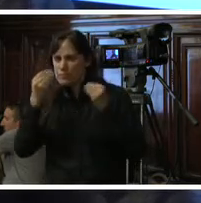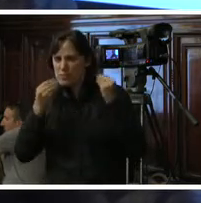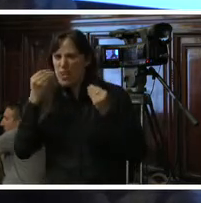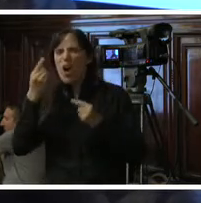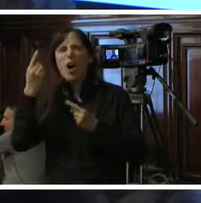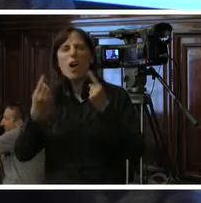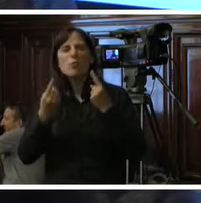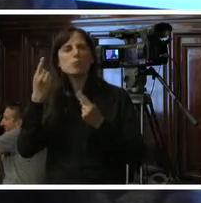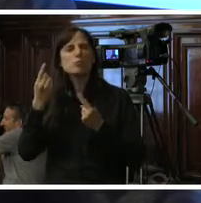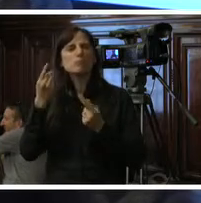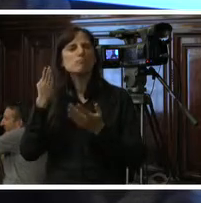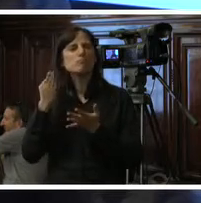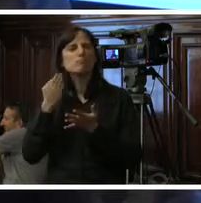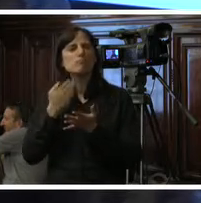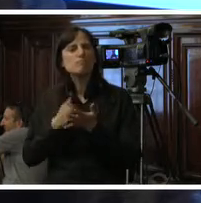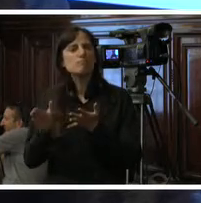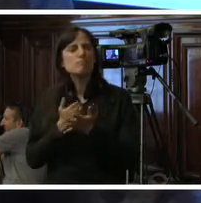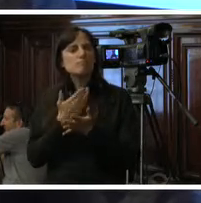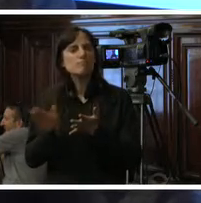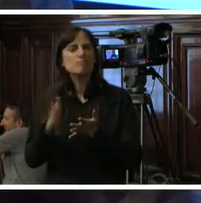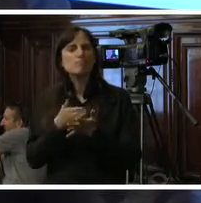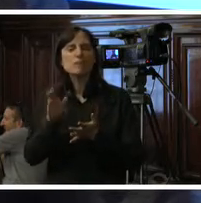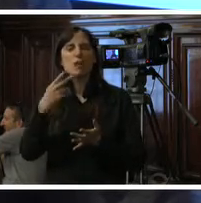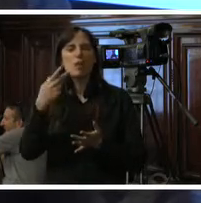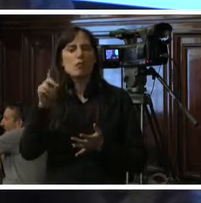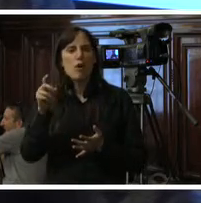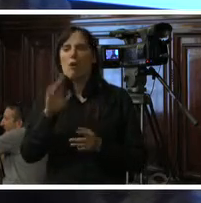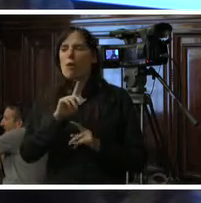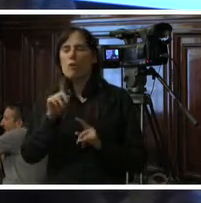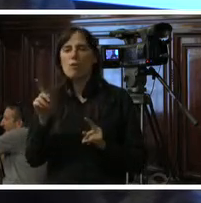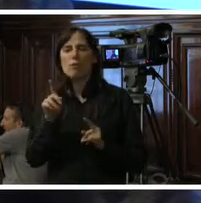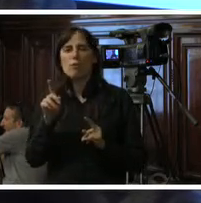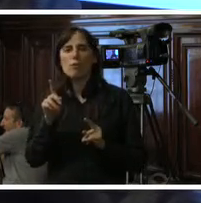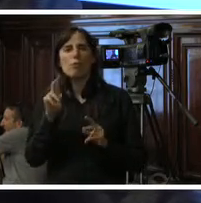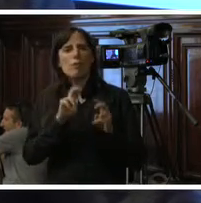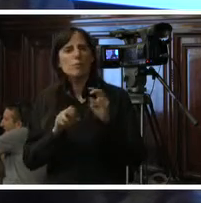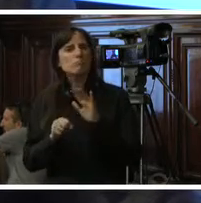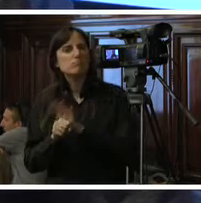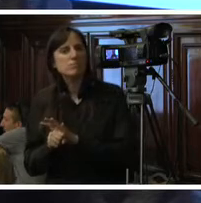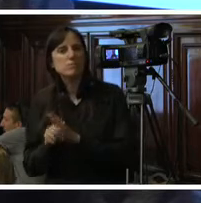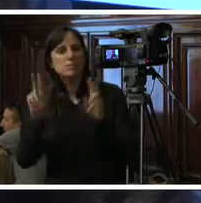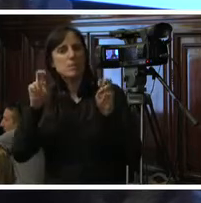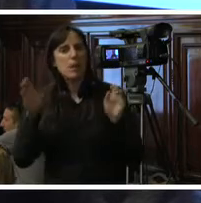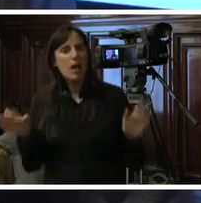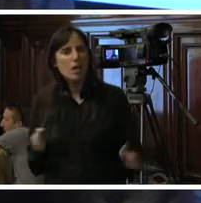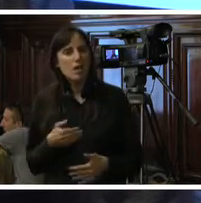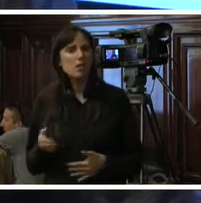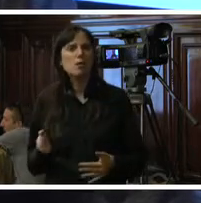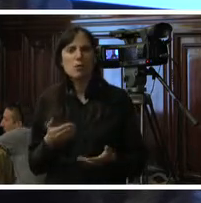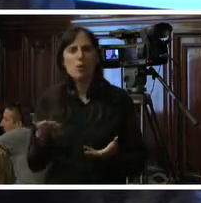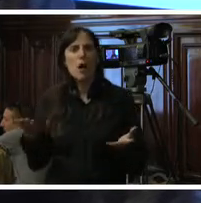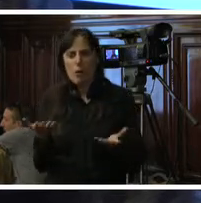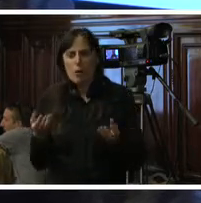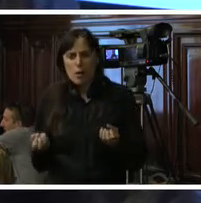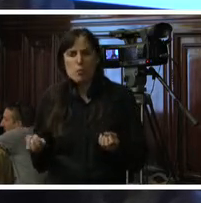negación cada vez más fuerte sobre la importancia de la perspectiva de género y lo que la perspectiva de género ha venido